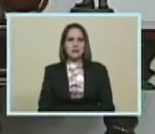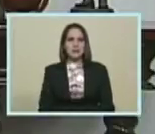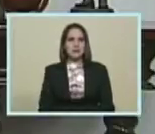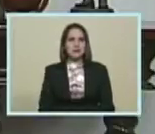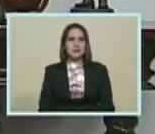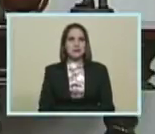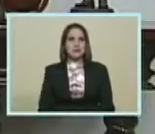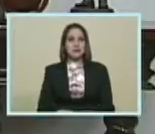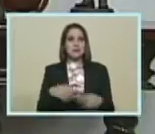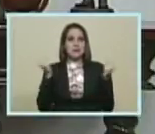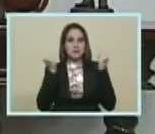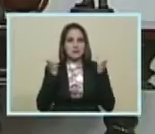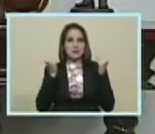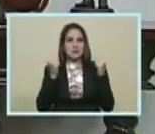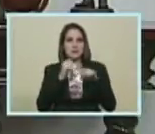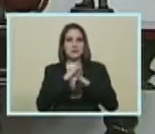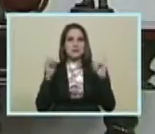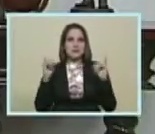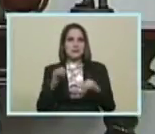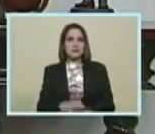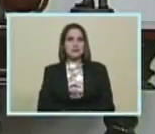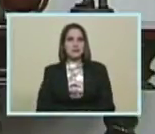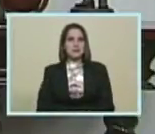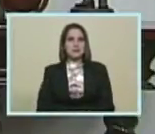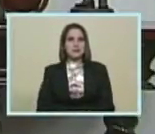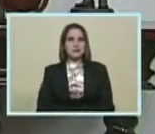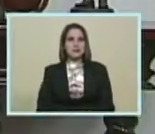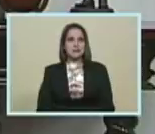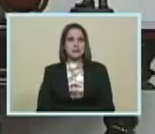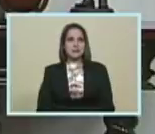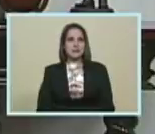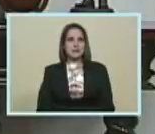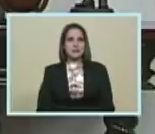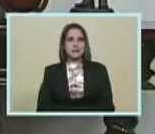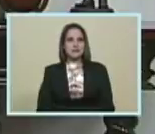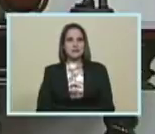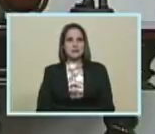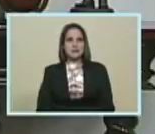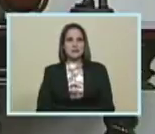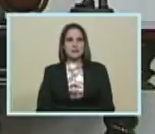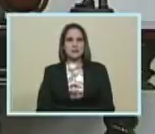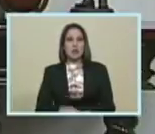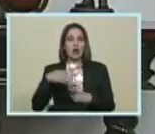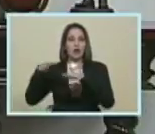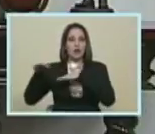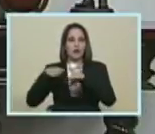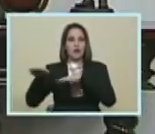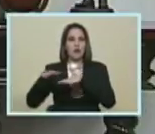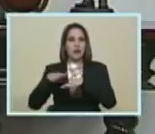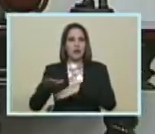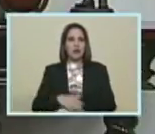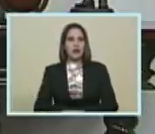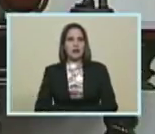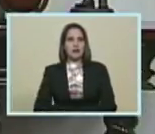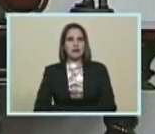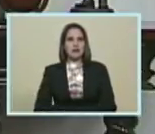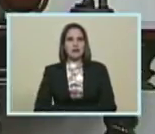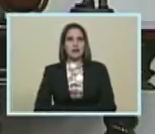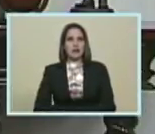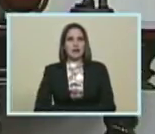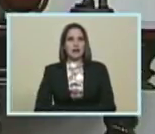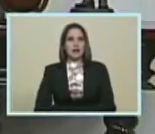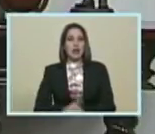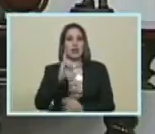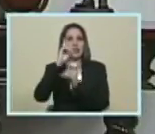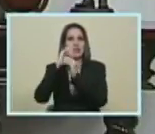...Mérida... ...Ya lo dije... ...¿Qué me falta? Cogedes... ...Todo el